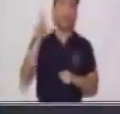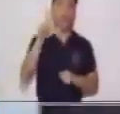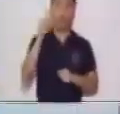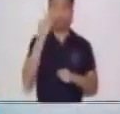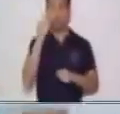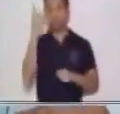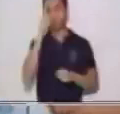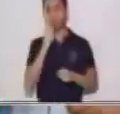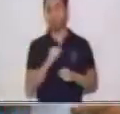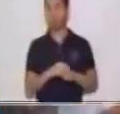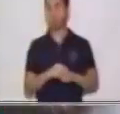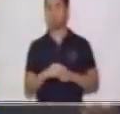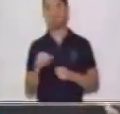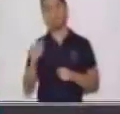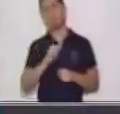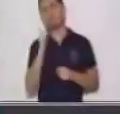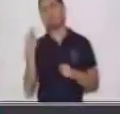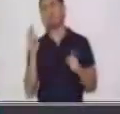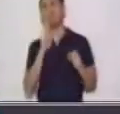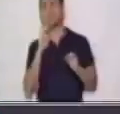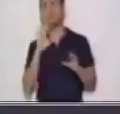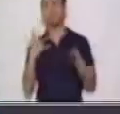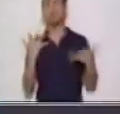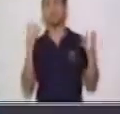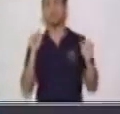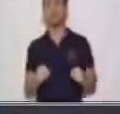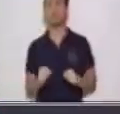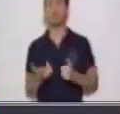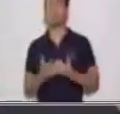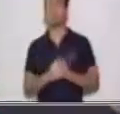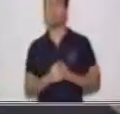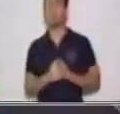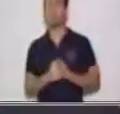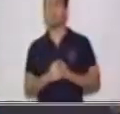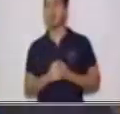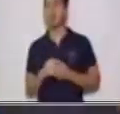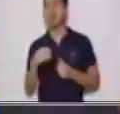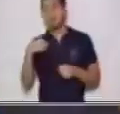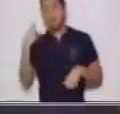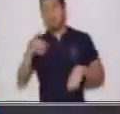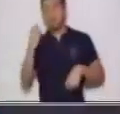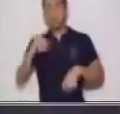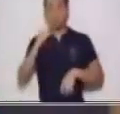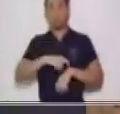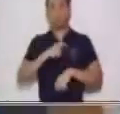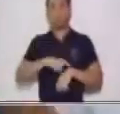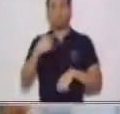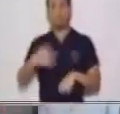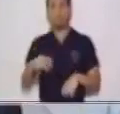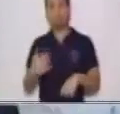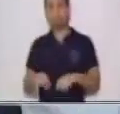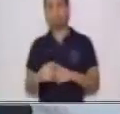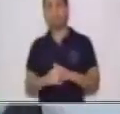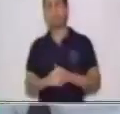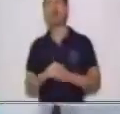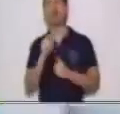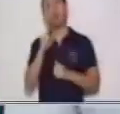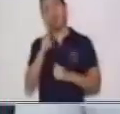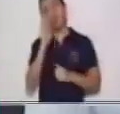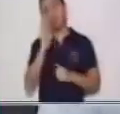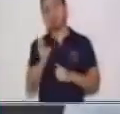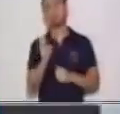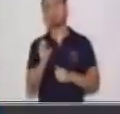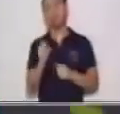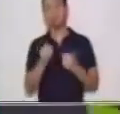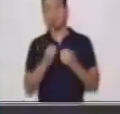¿Qué otro verbo podemos tener como transitivo? Me agarró la tarde. Entonces, esa es una